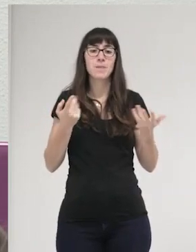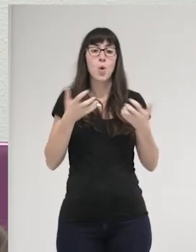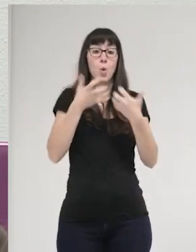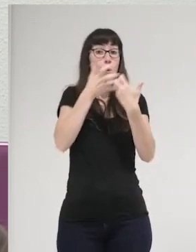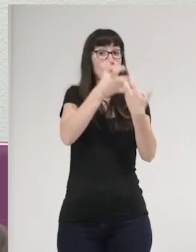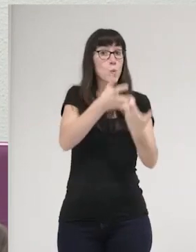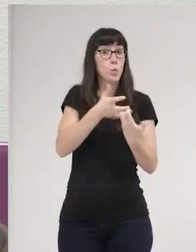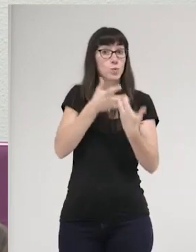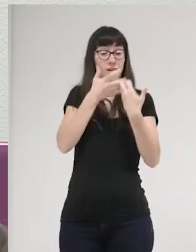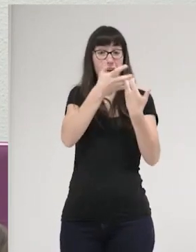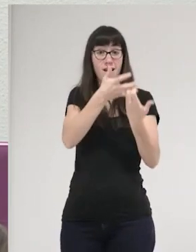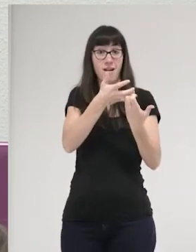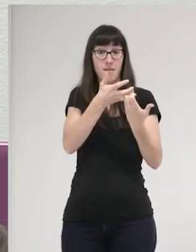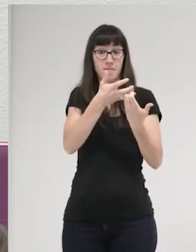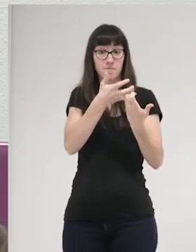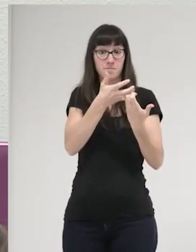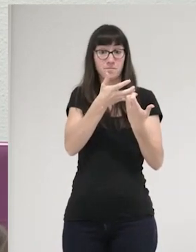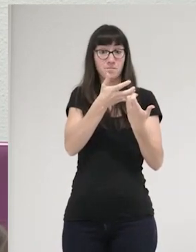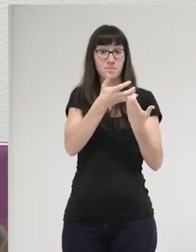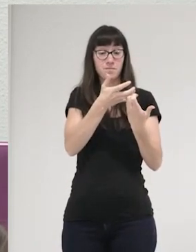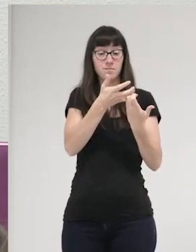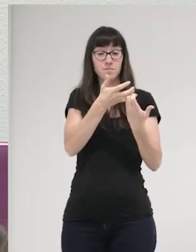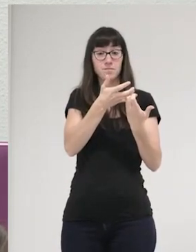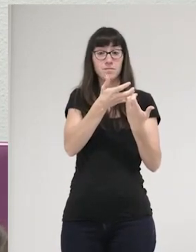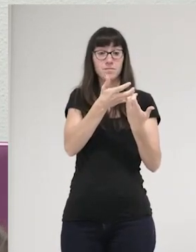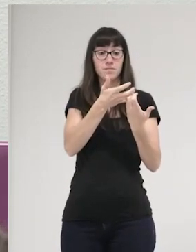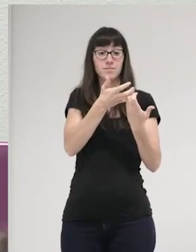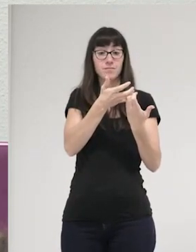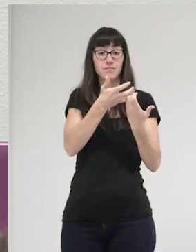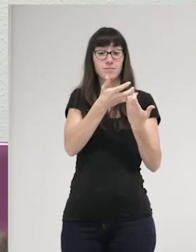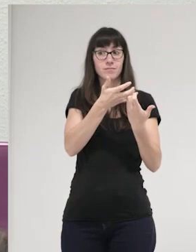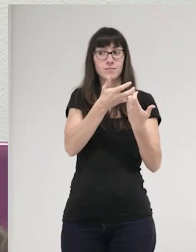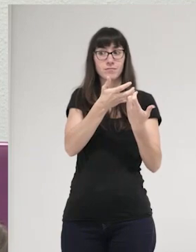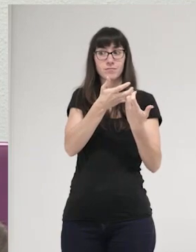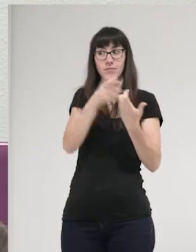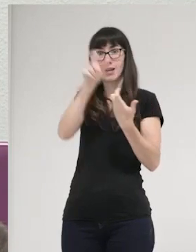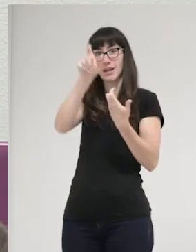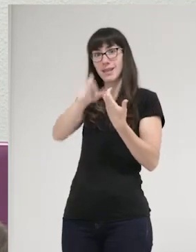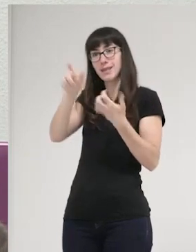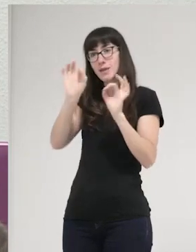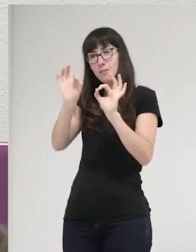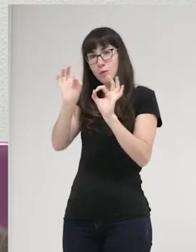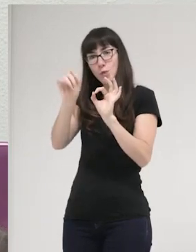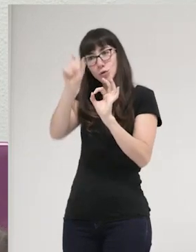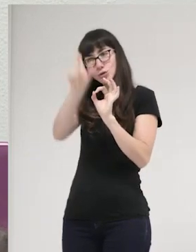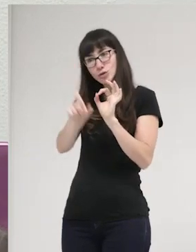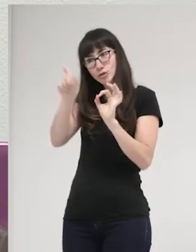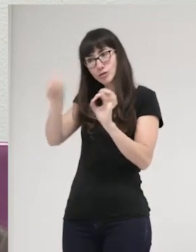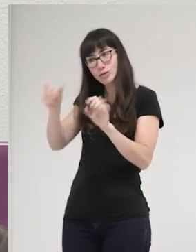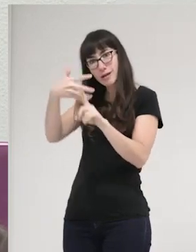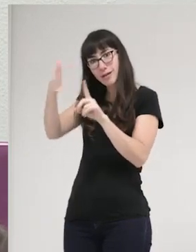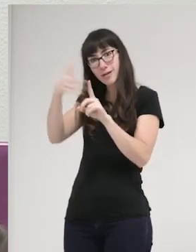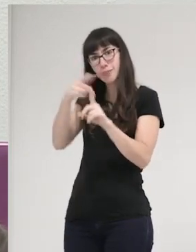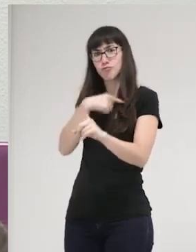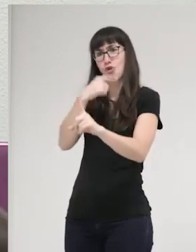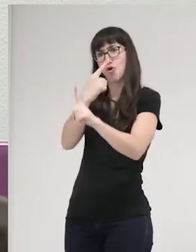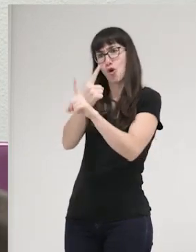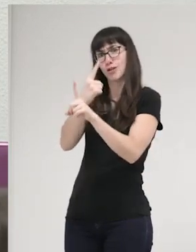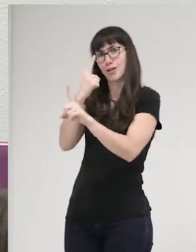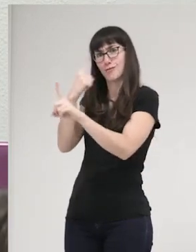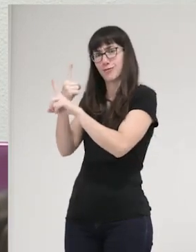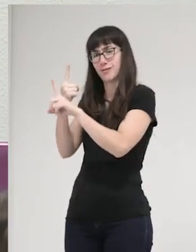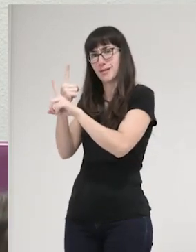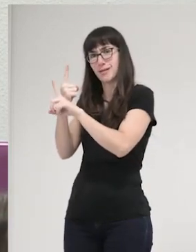luchas hacia los, contra los individuos concretos que ejercen una violencia, en lugar,